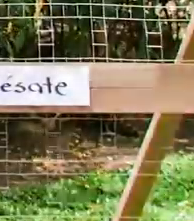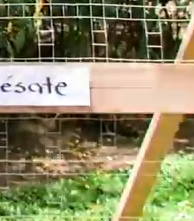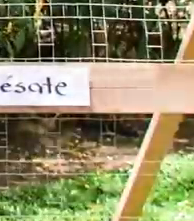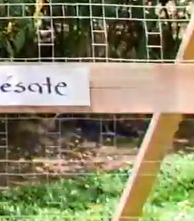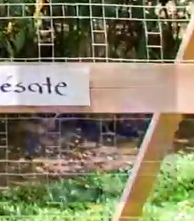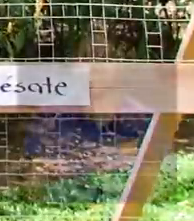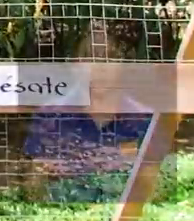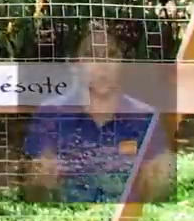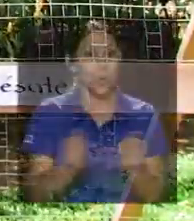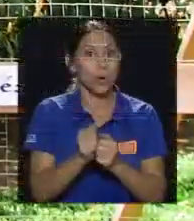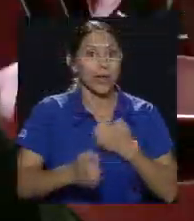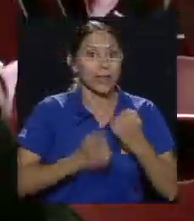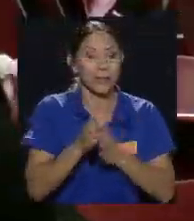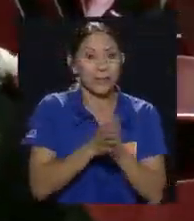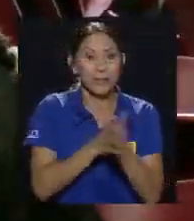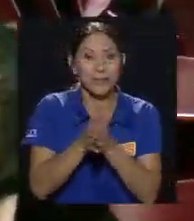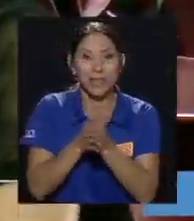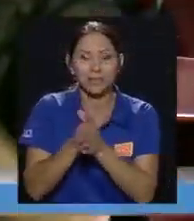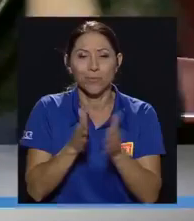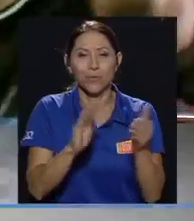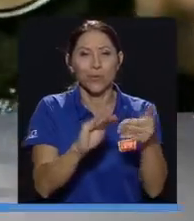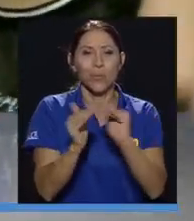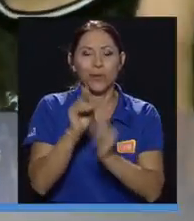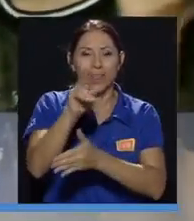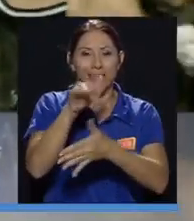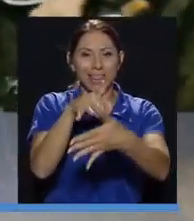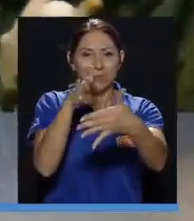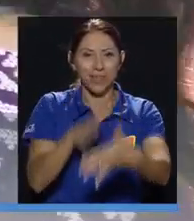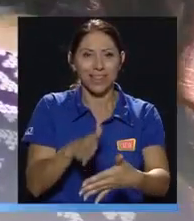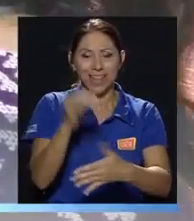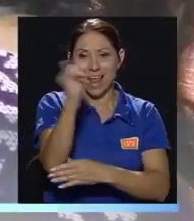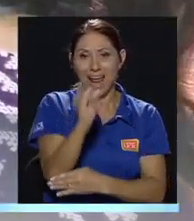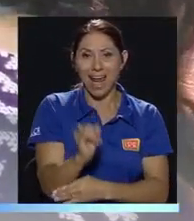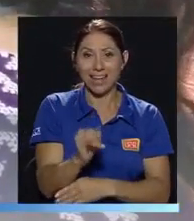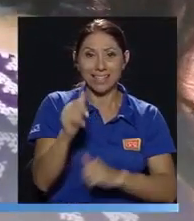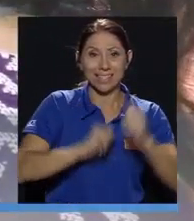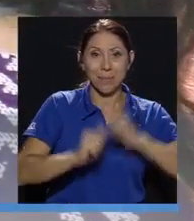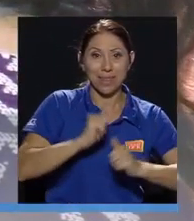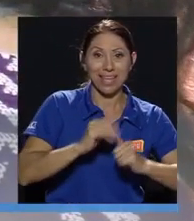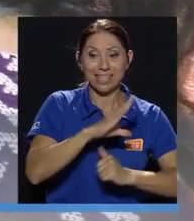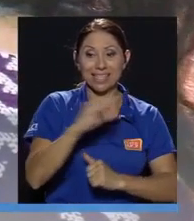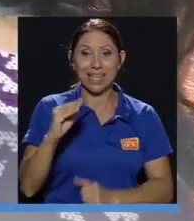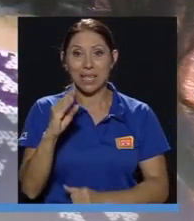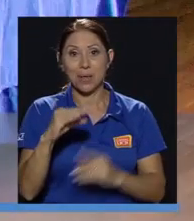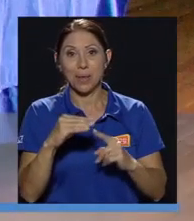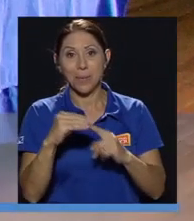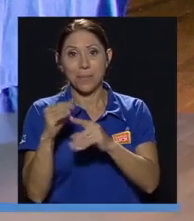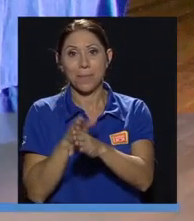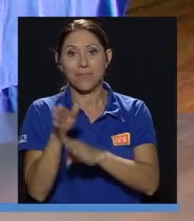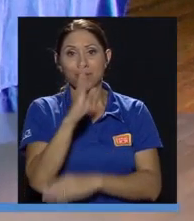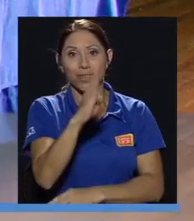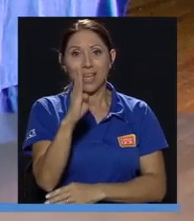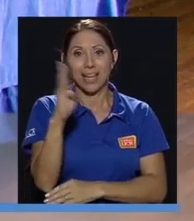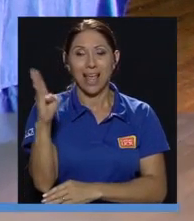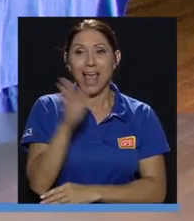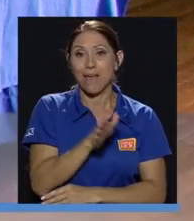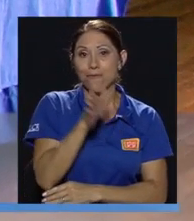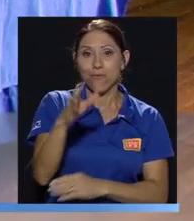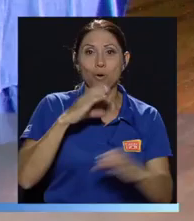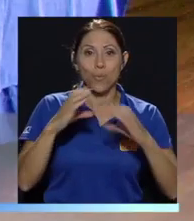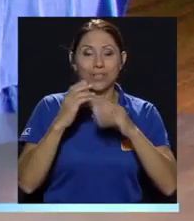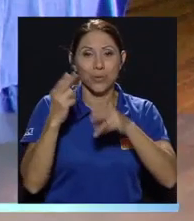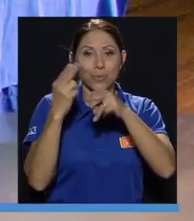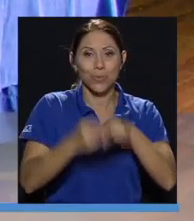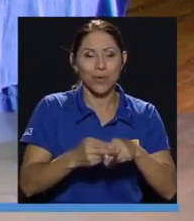Con gran entusiasmo la comunidad estudiantil de artes dramáticas y bibliotecología asistió a conversatorio titulado